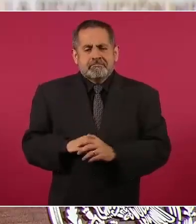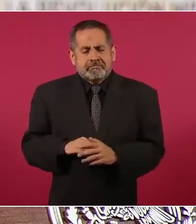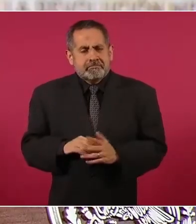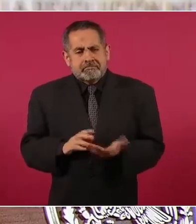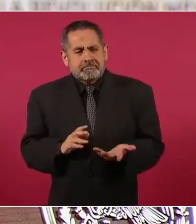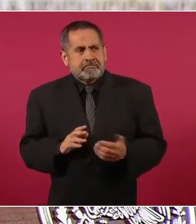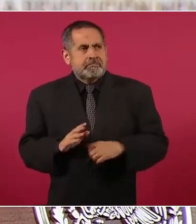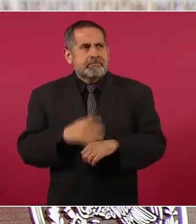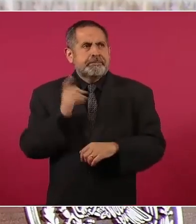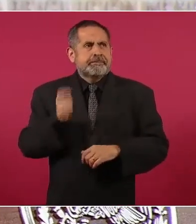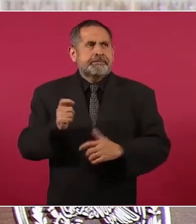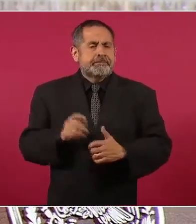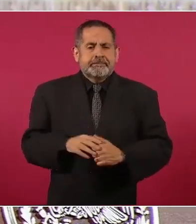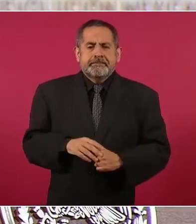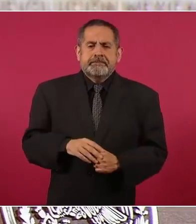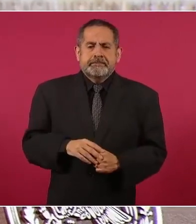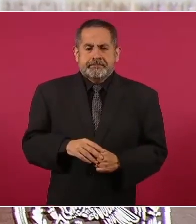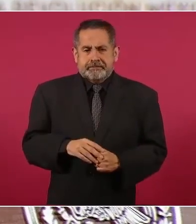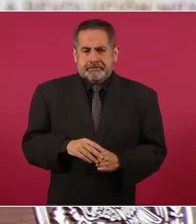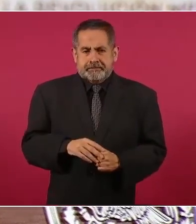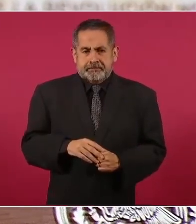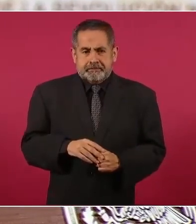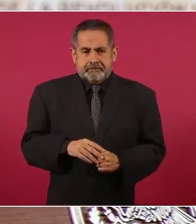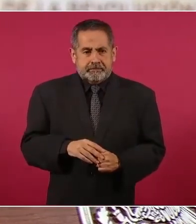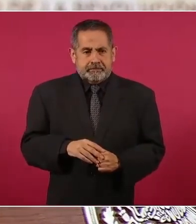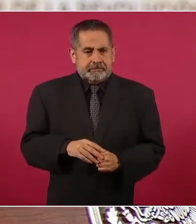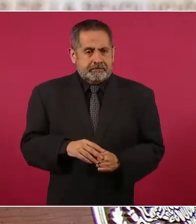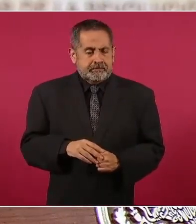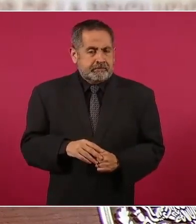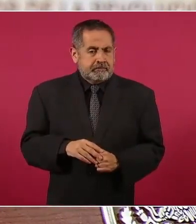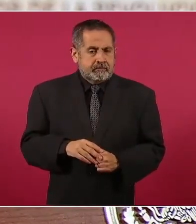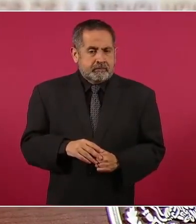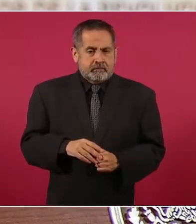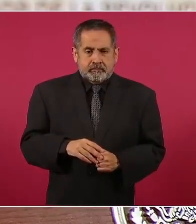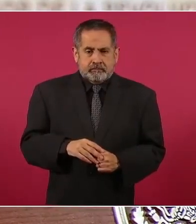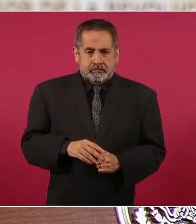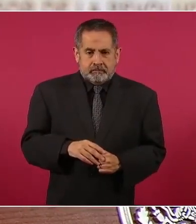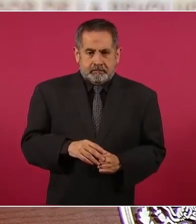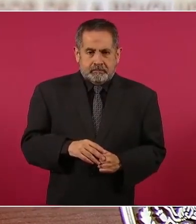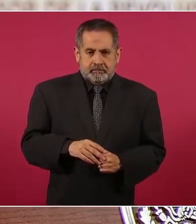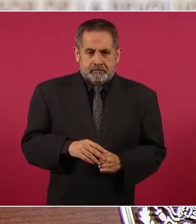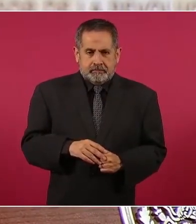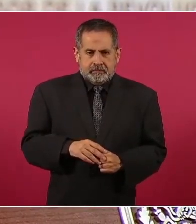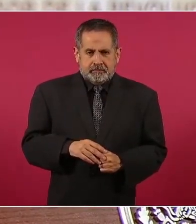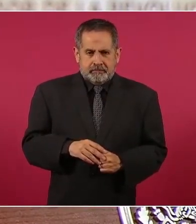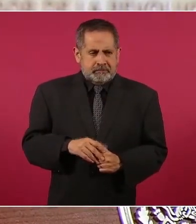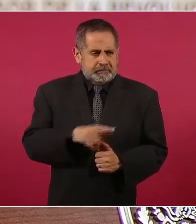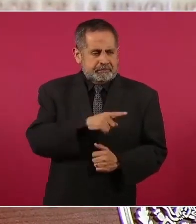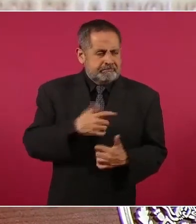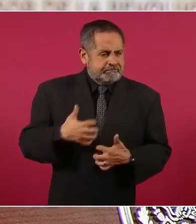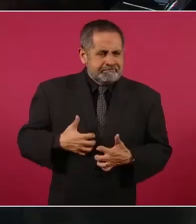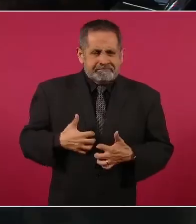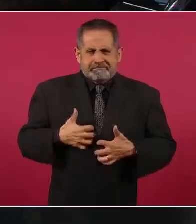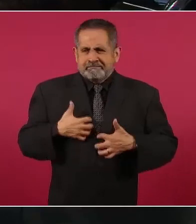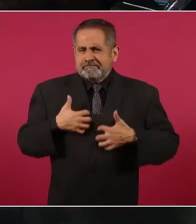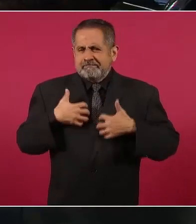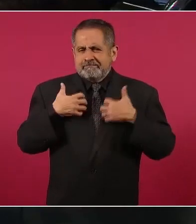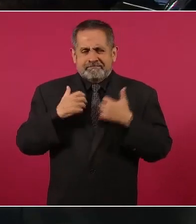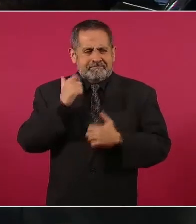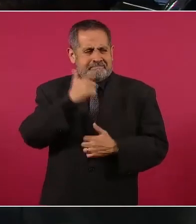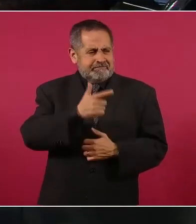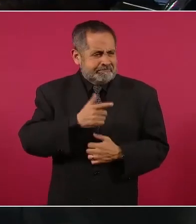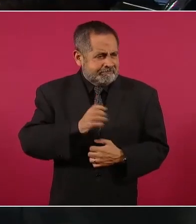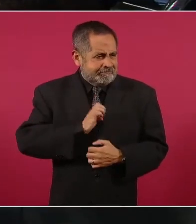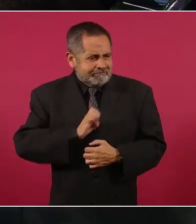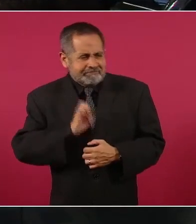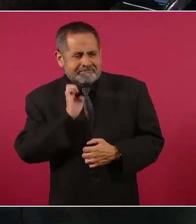coraje, ni mucho menos odio.